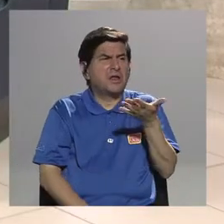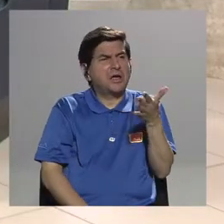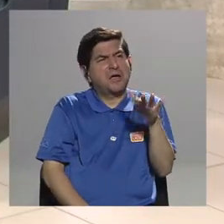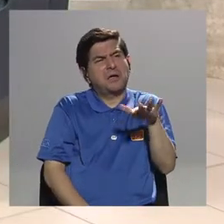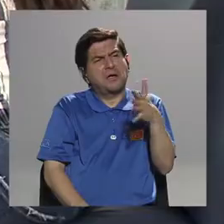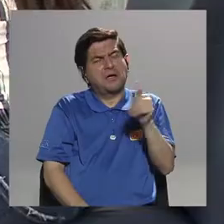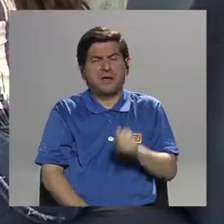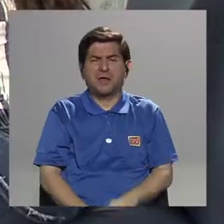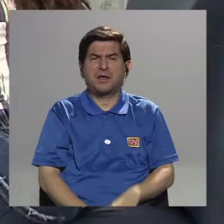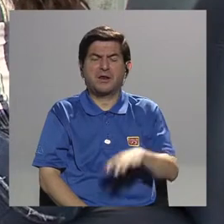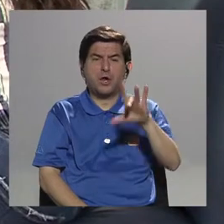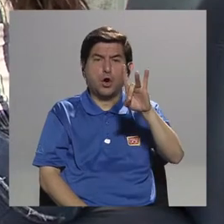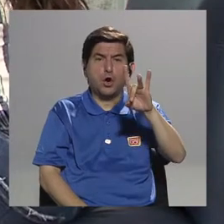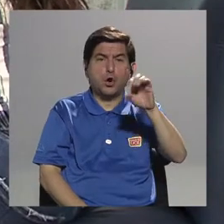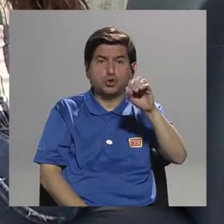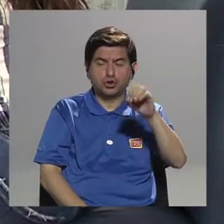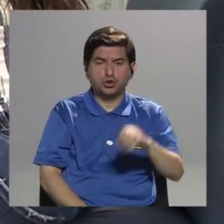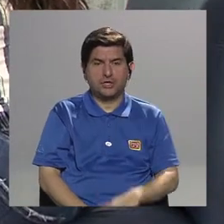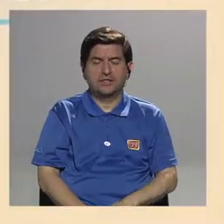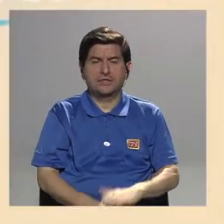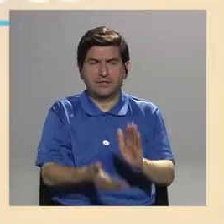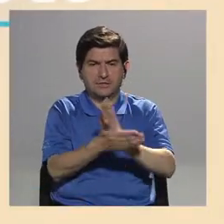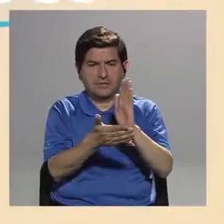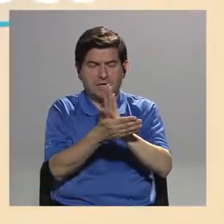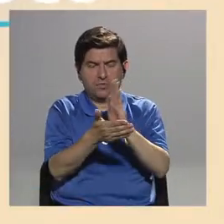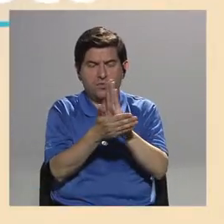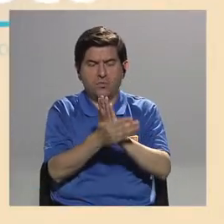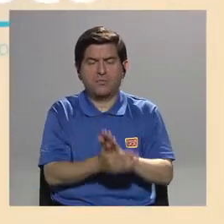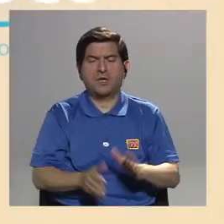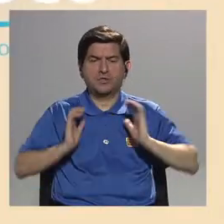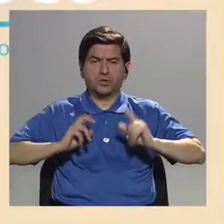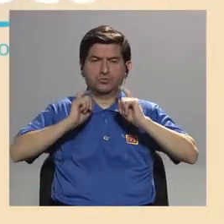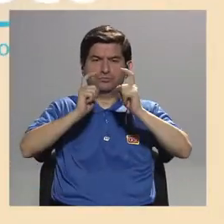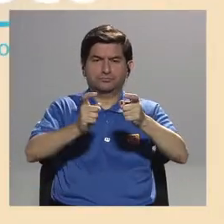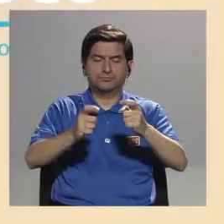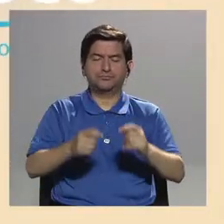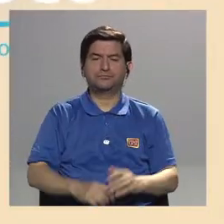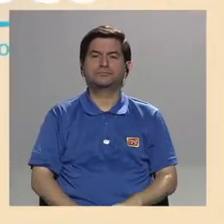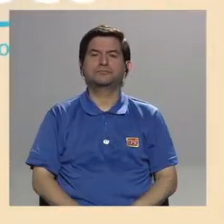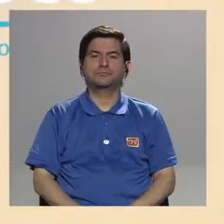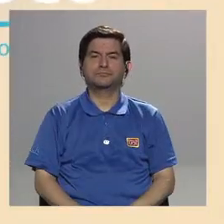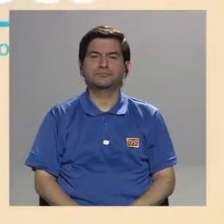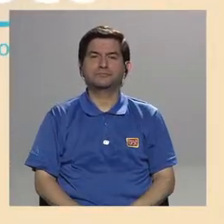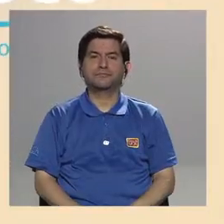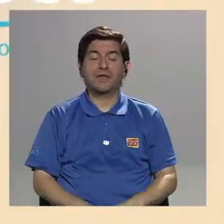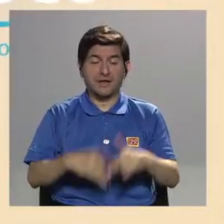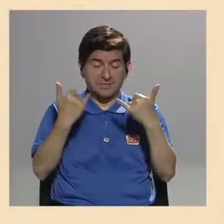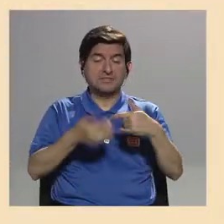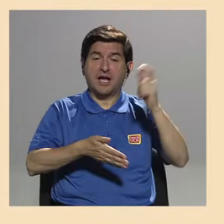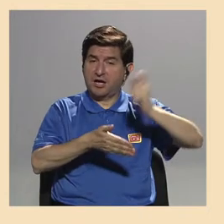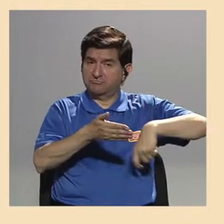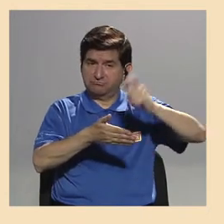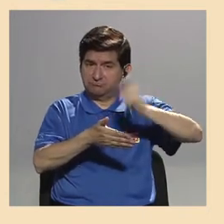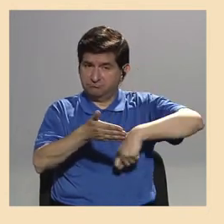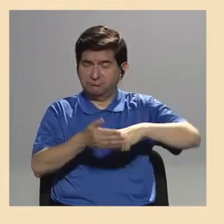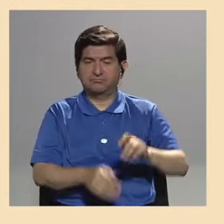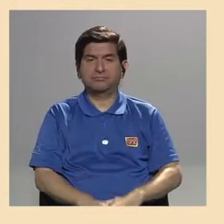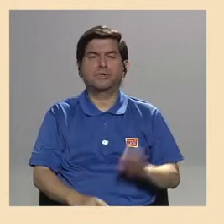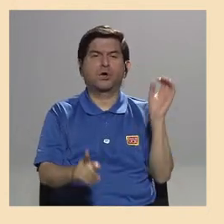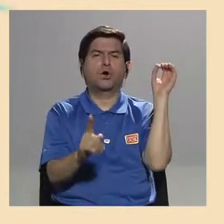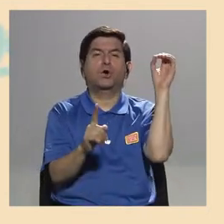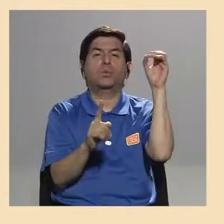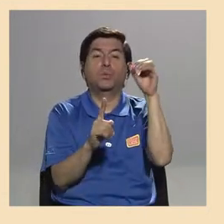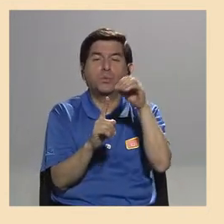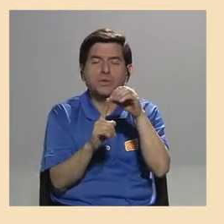formularios de donación firmados y nuestro objetivo es que el 100